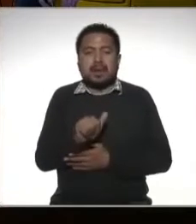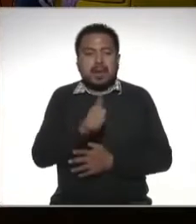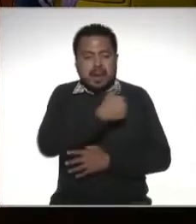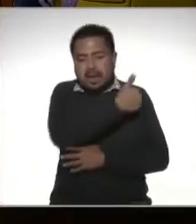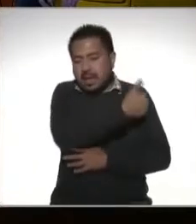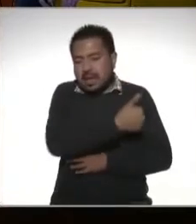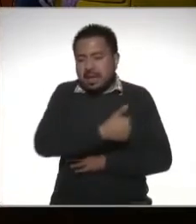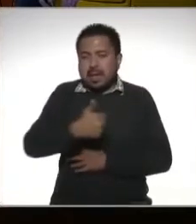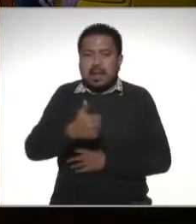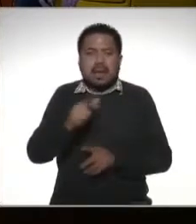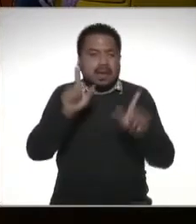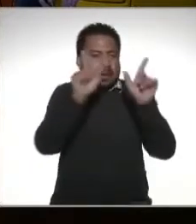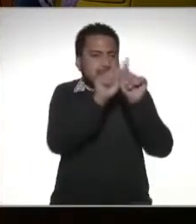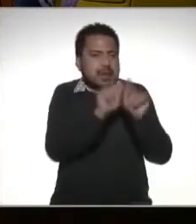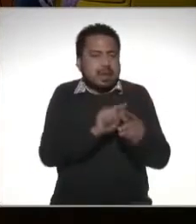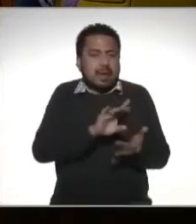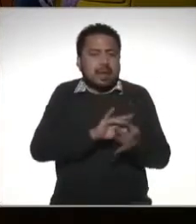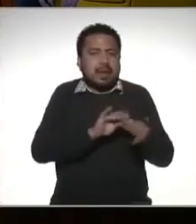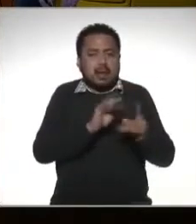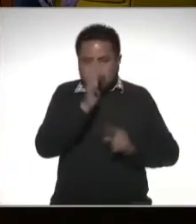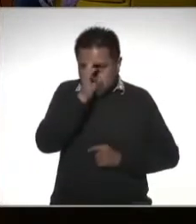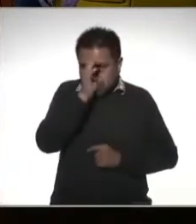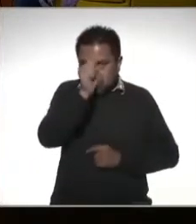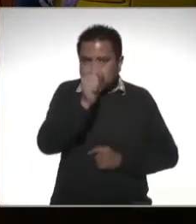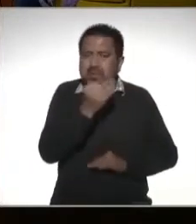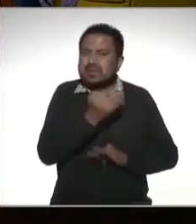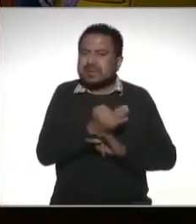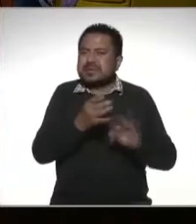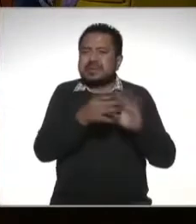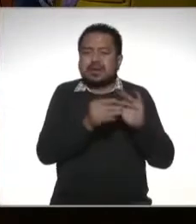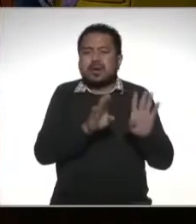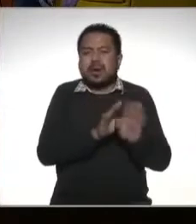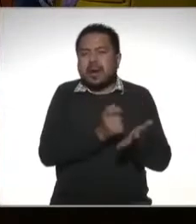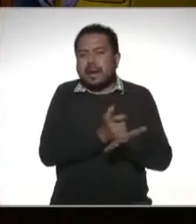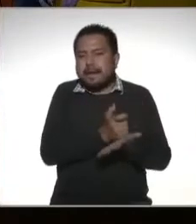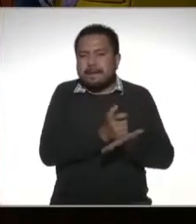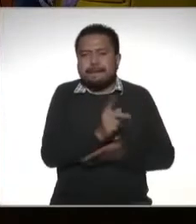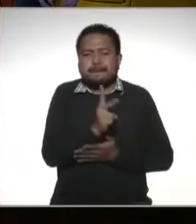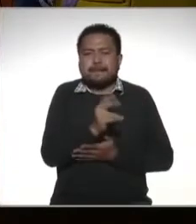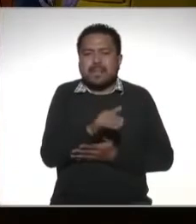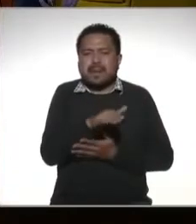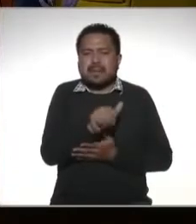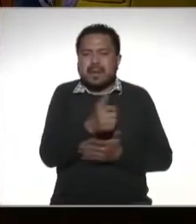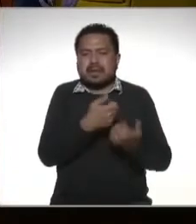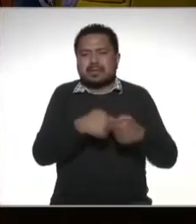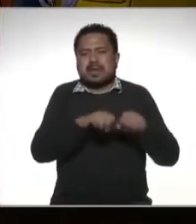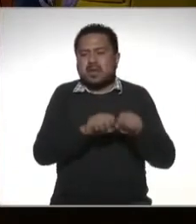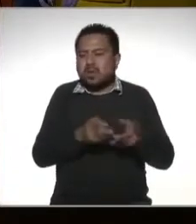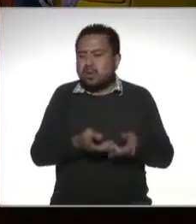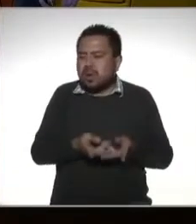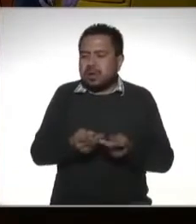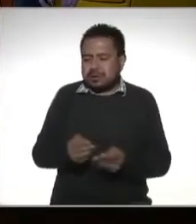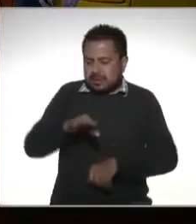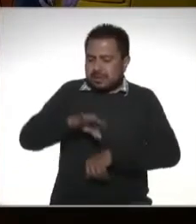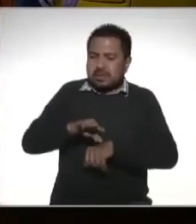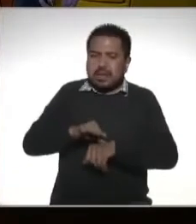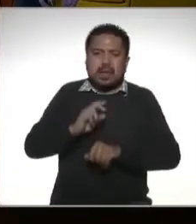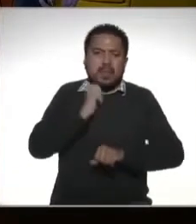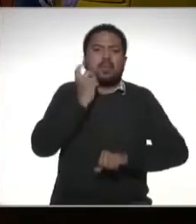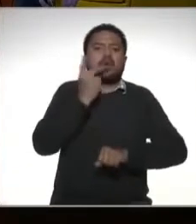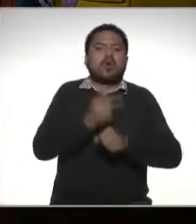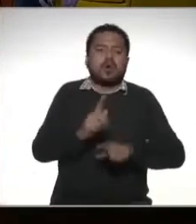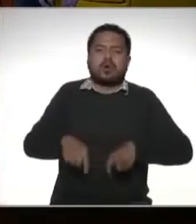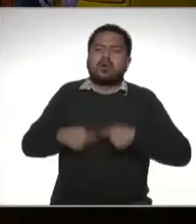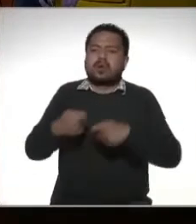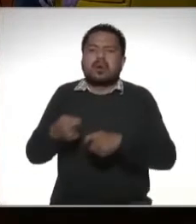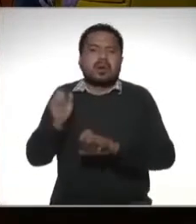tiene digamos sus acotaciones en los conceptos reiteramos pago de prima de seguro de gastos médicos aportaciones voluntarias